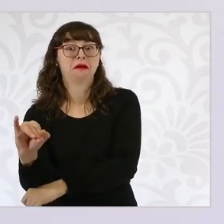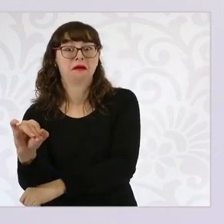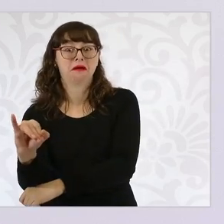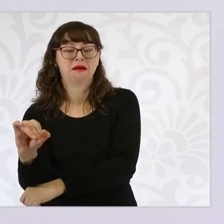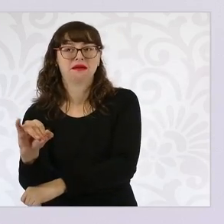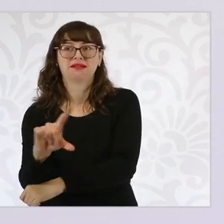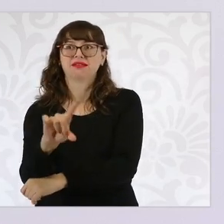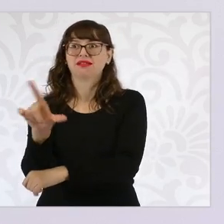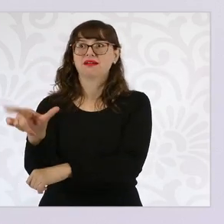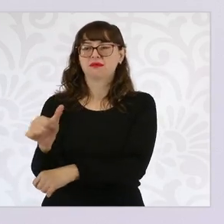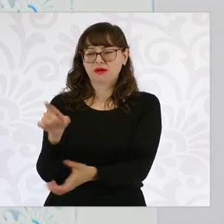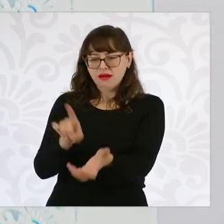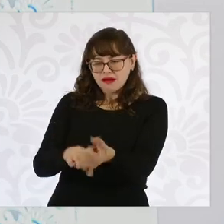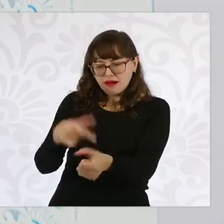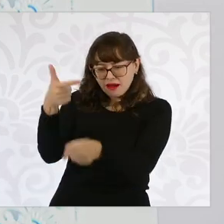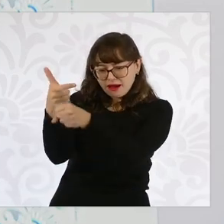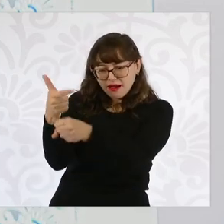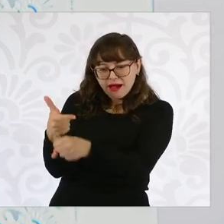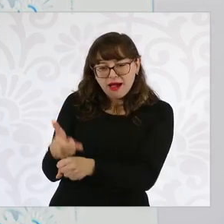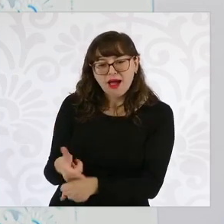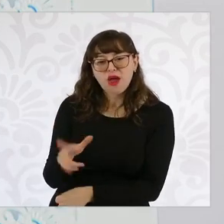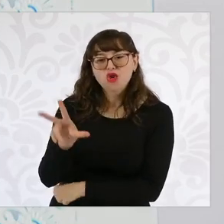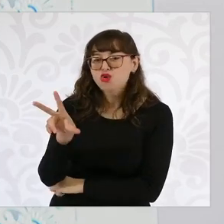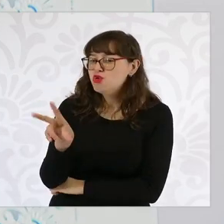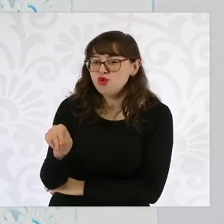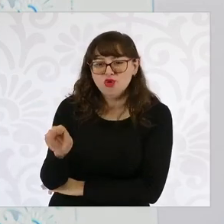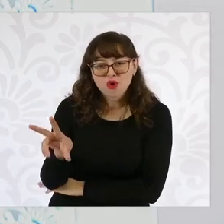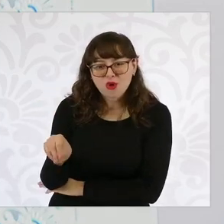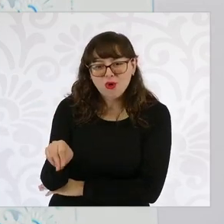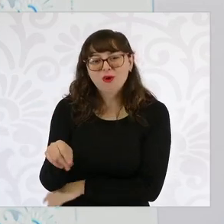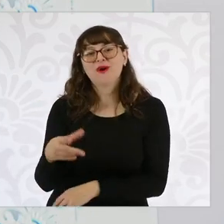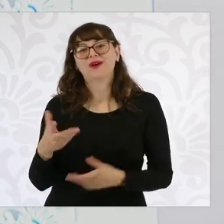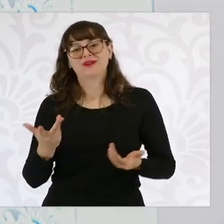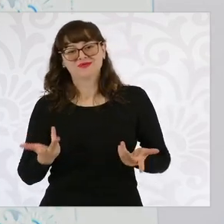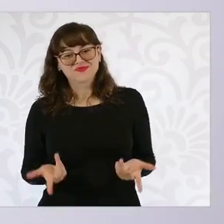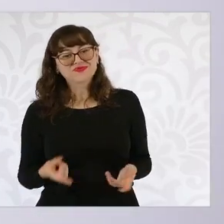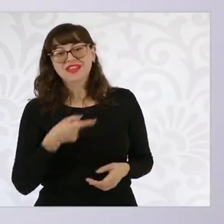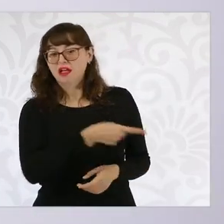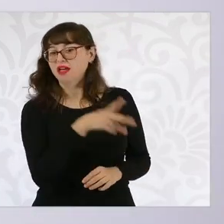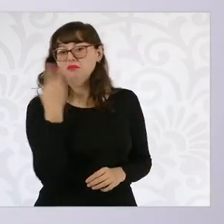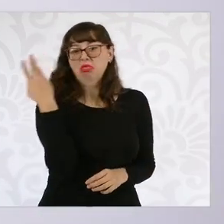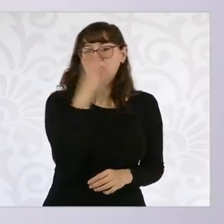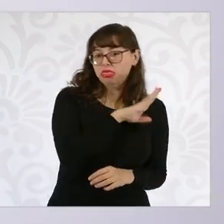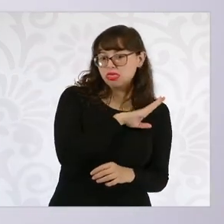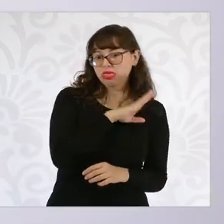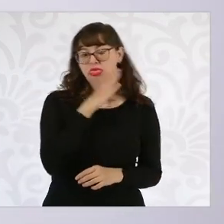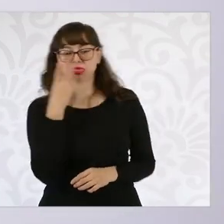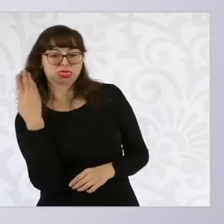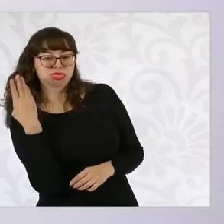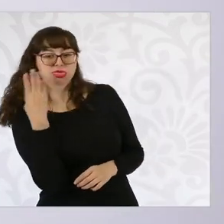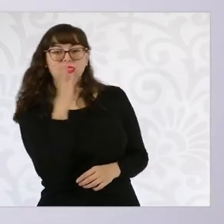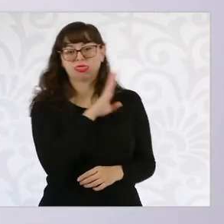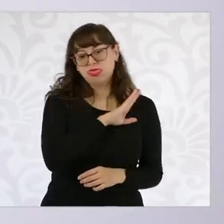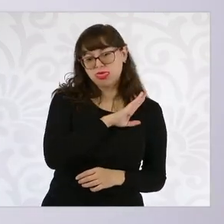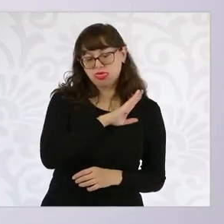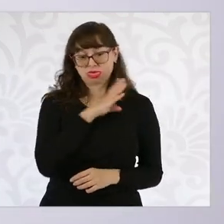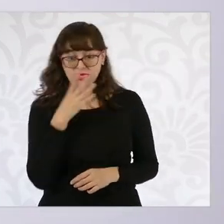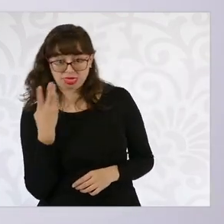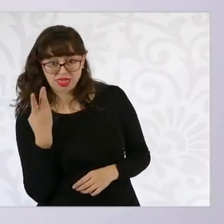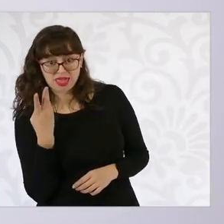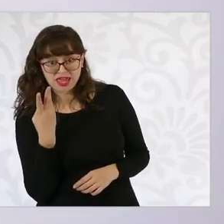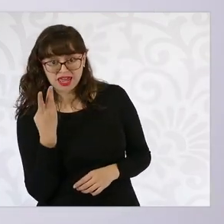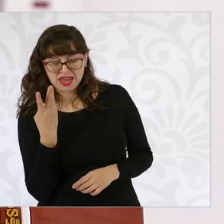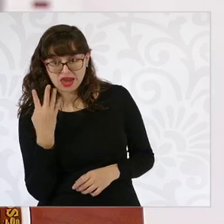campaña se dijo que estaban a favor, después dijeron que estaban en contra, después dijeron que estaban a favor y ahora pues ya votaron de que